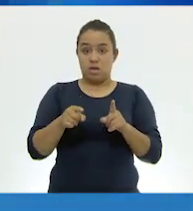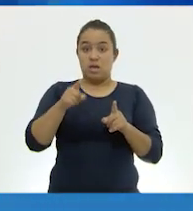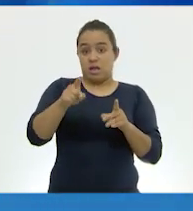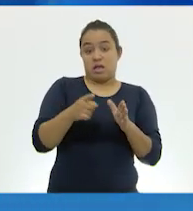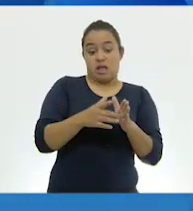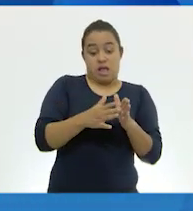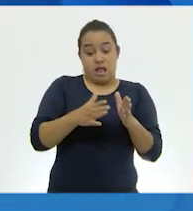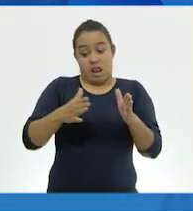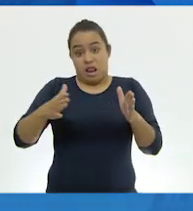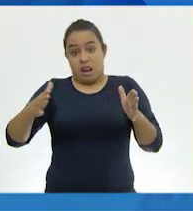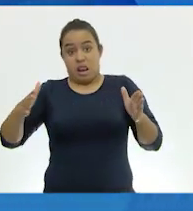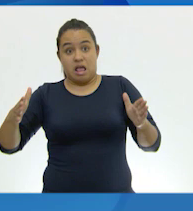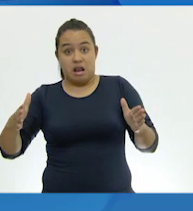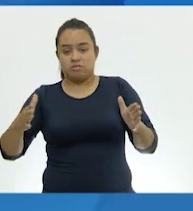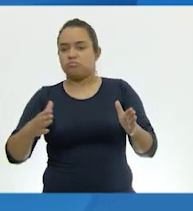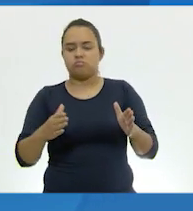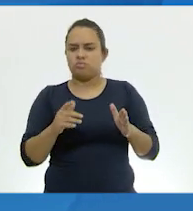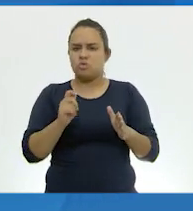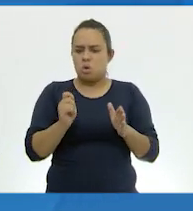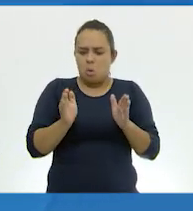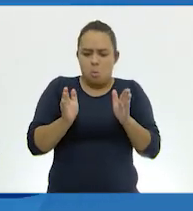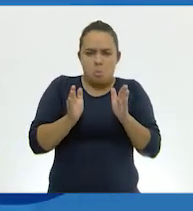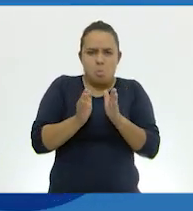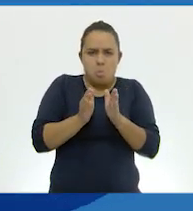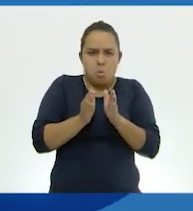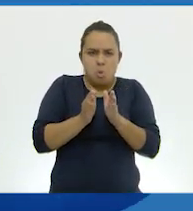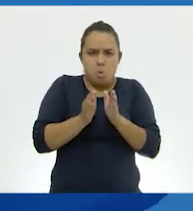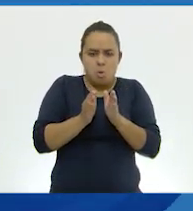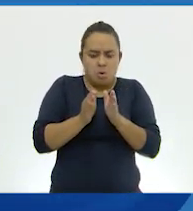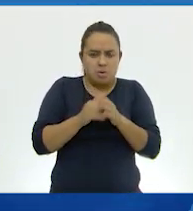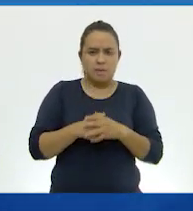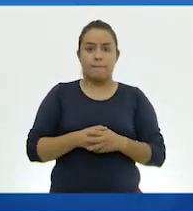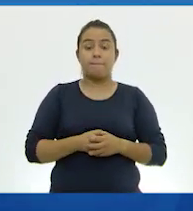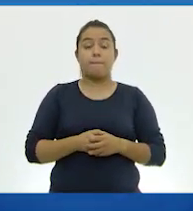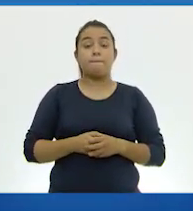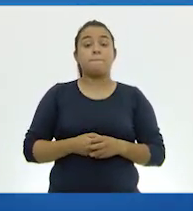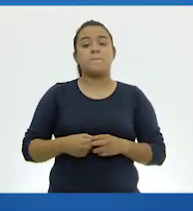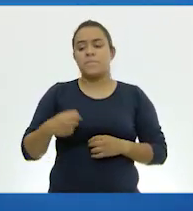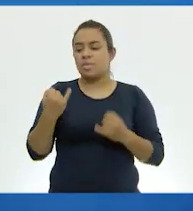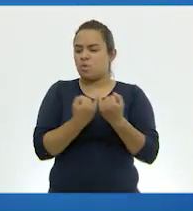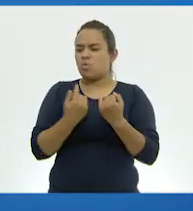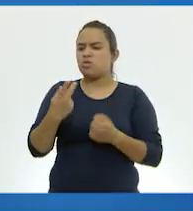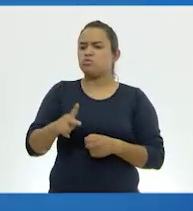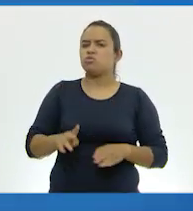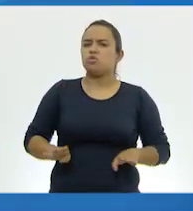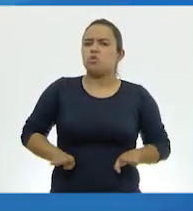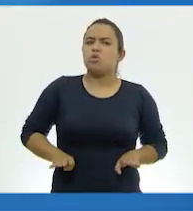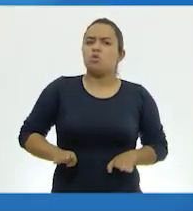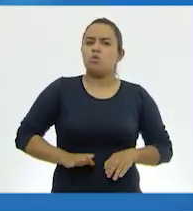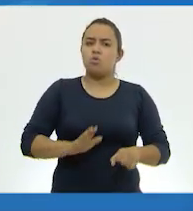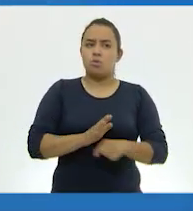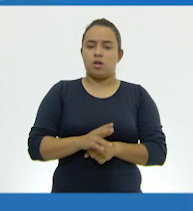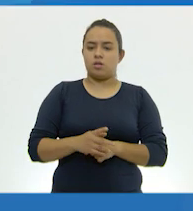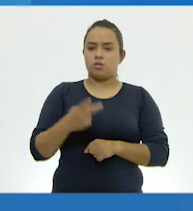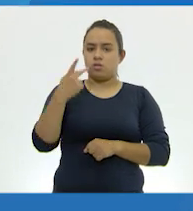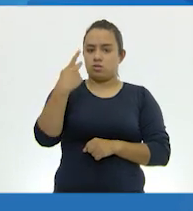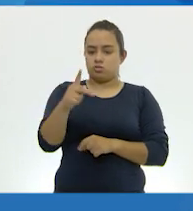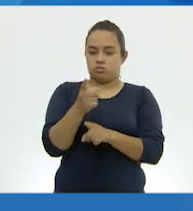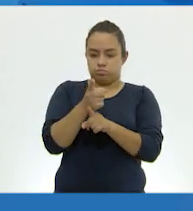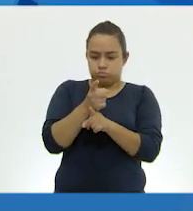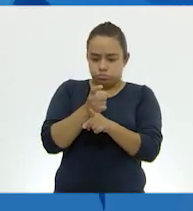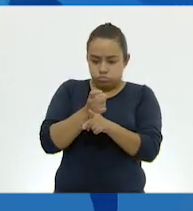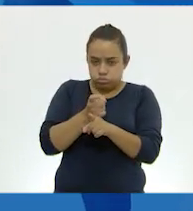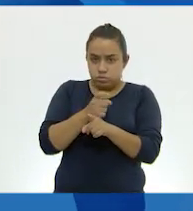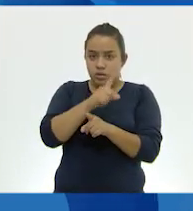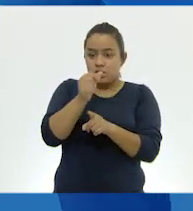son tan grandes. Pequeñitos. Y también algo que los caracteriza es que se encogen y se estiran